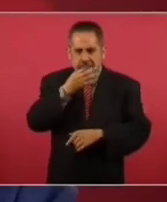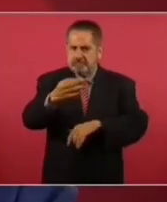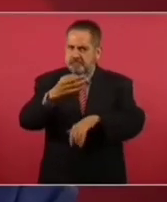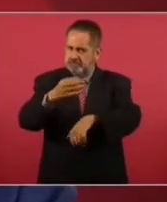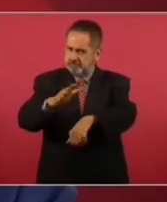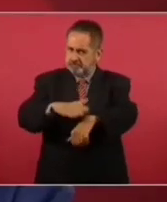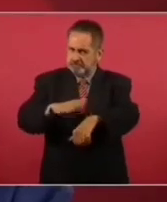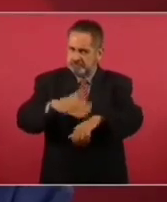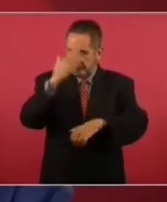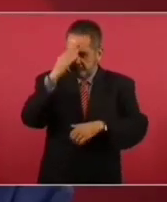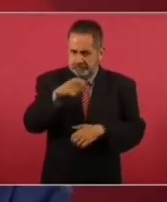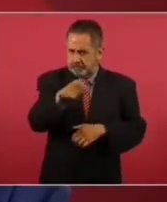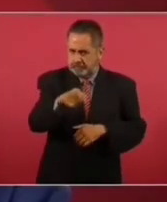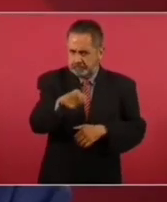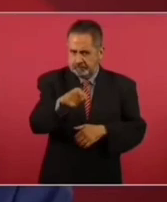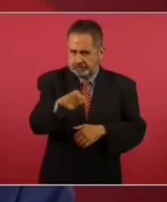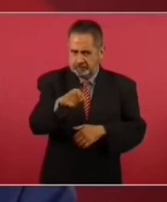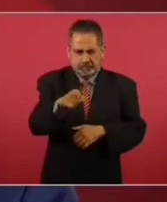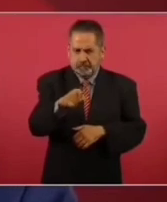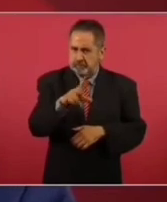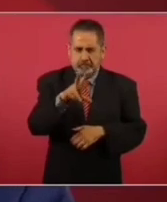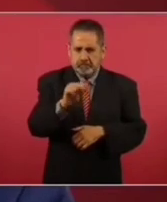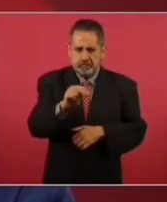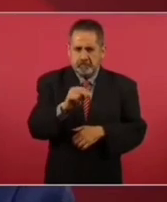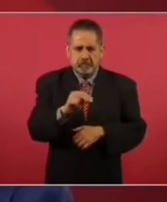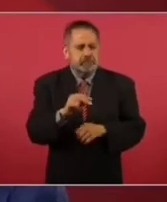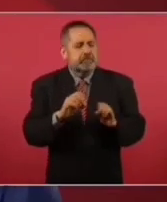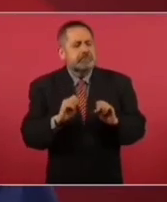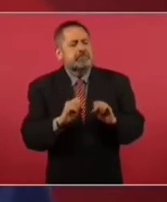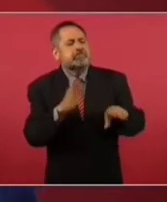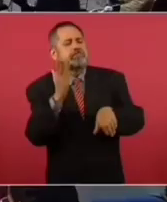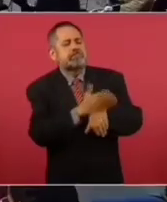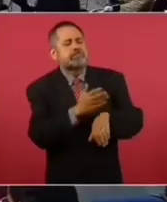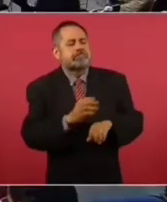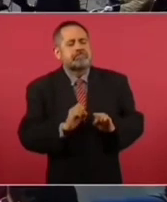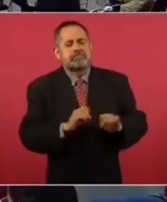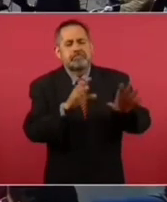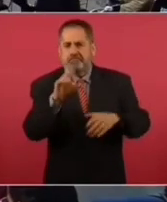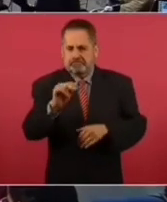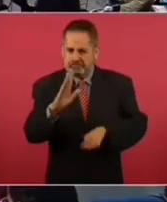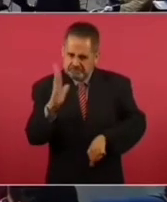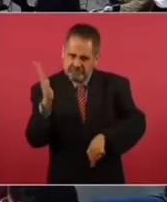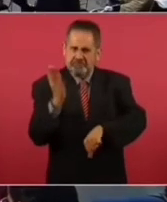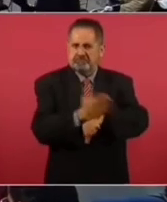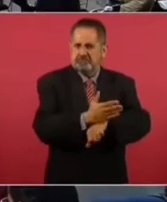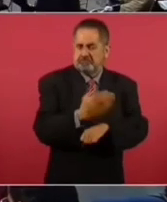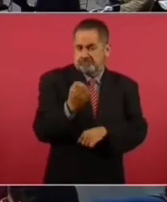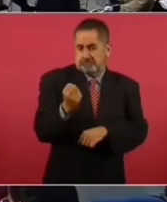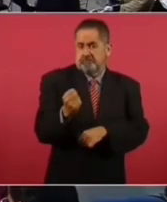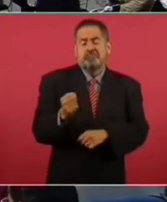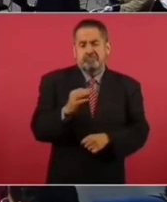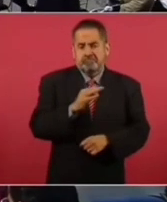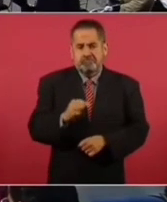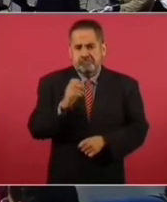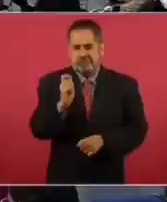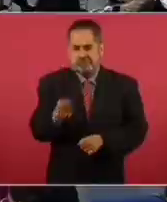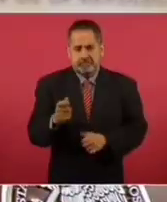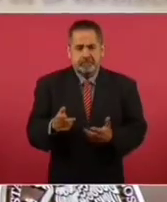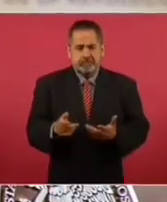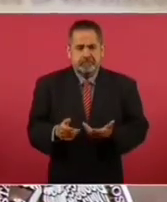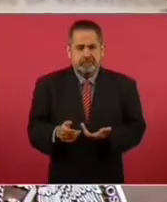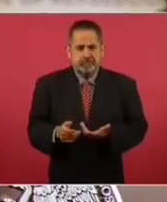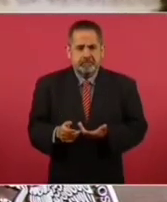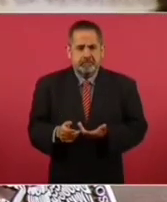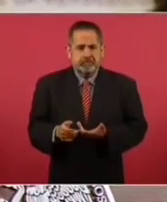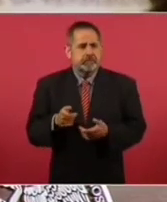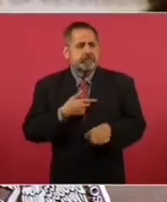que no hay impunidad, que no